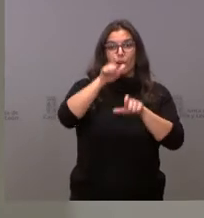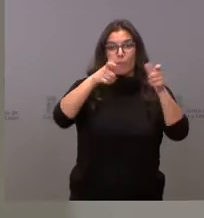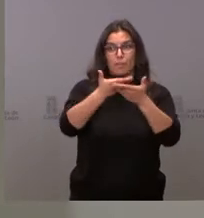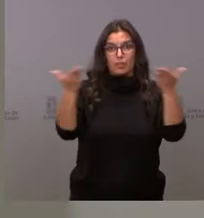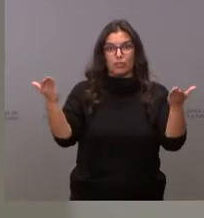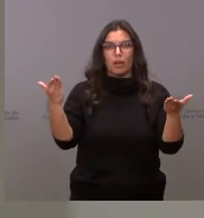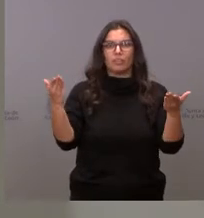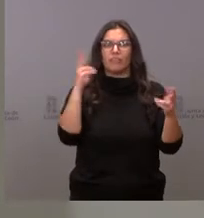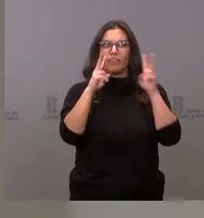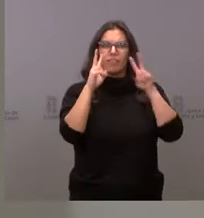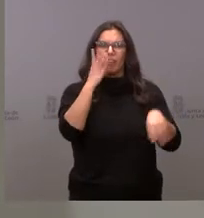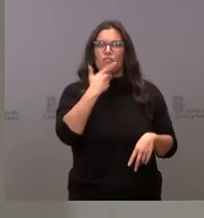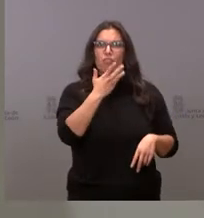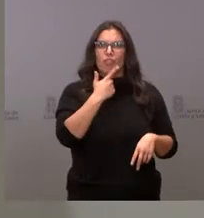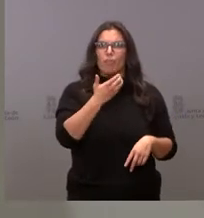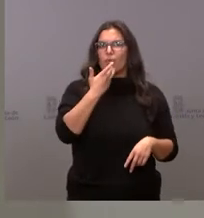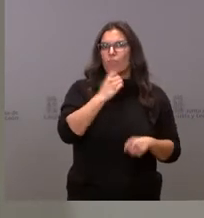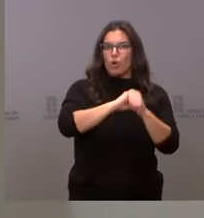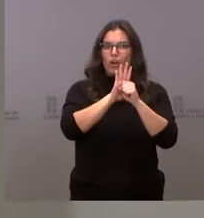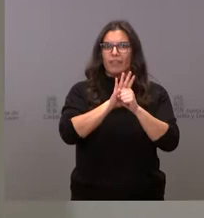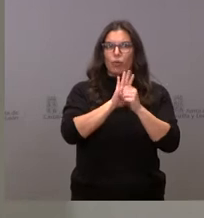conocer el desarrollo de la pandemia,